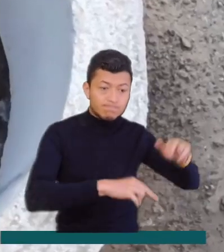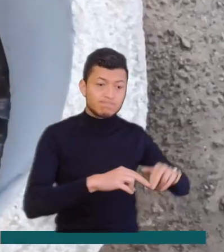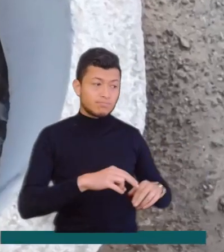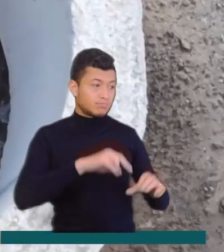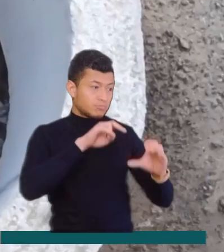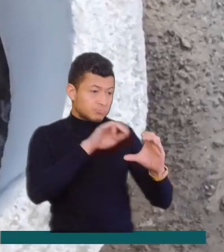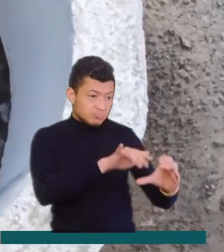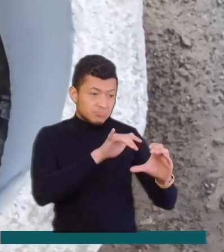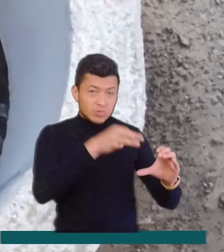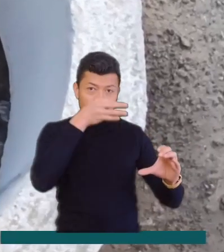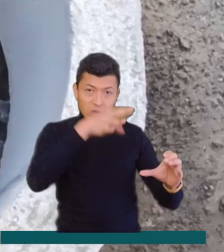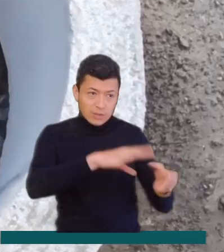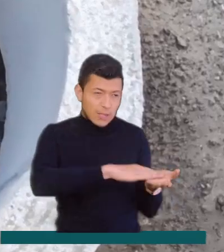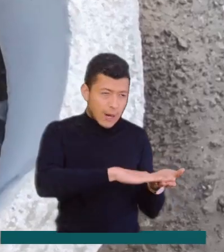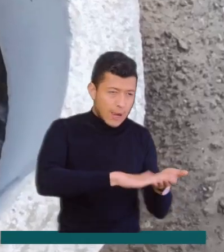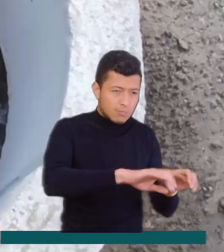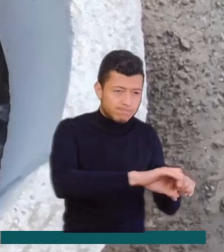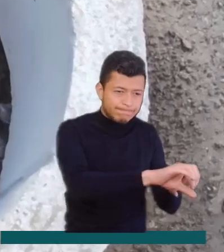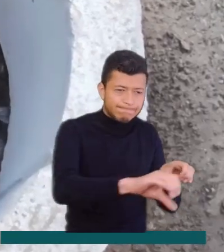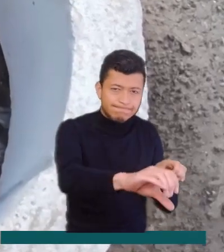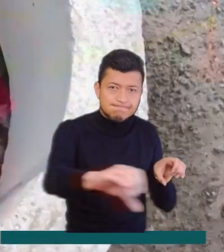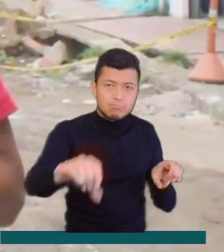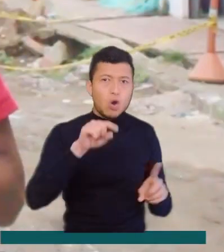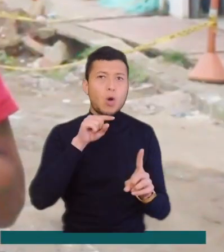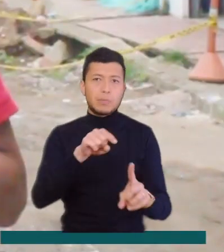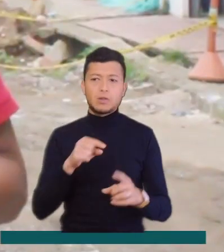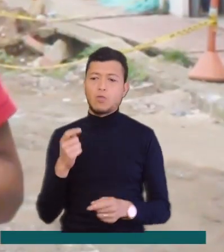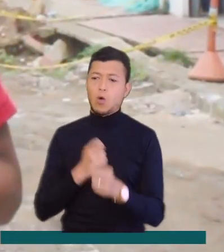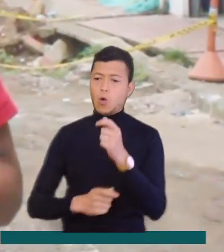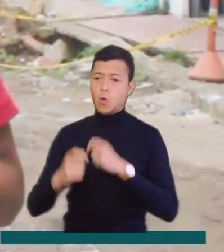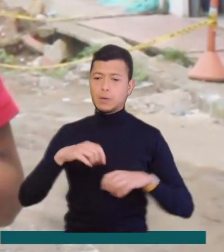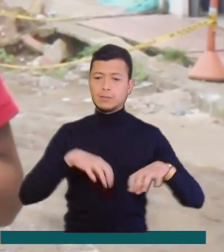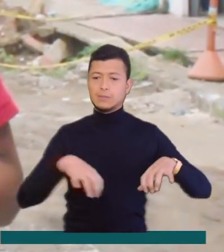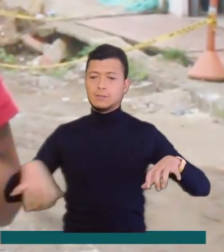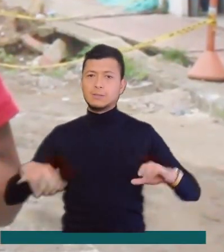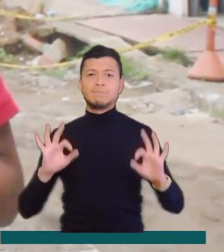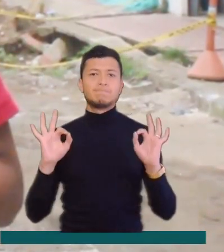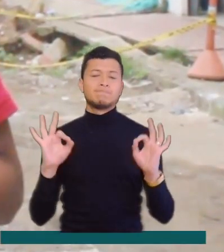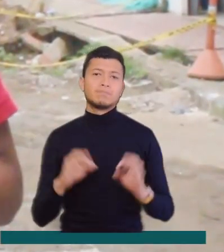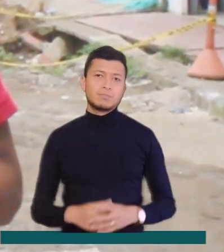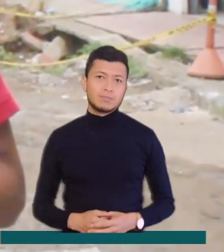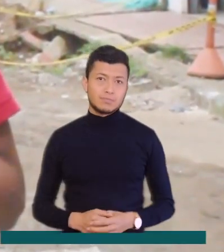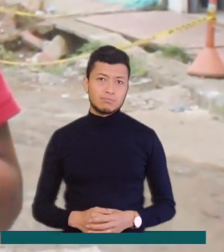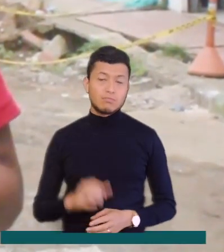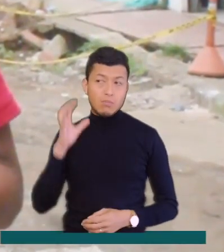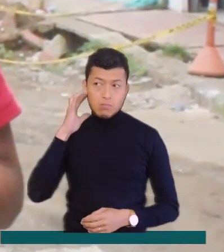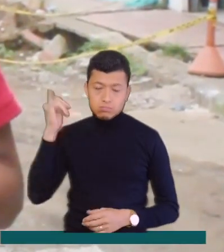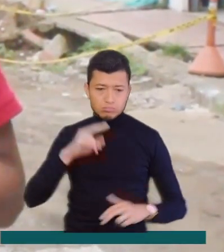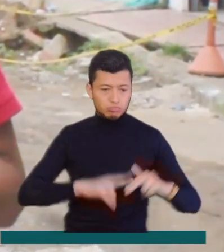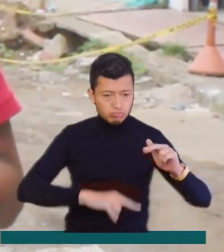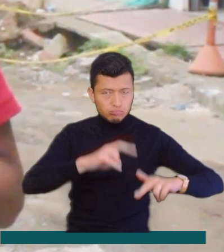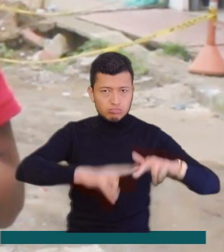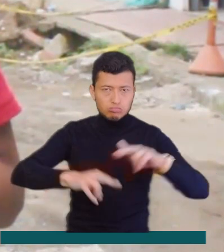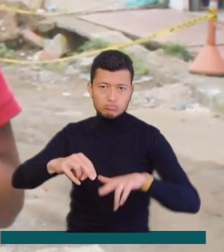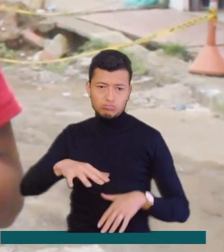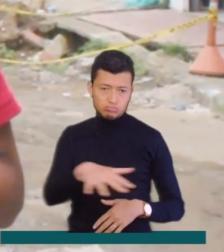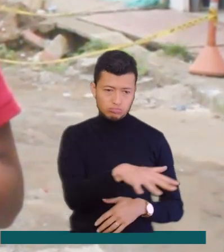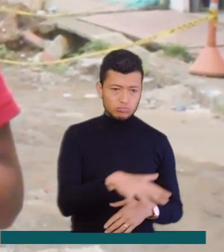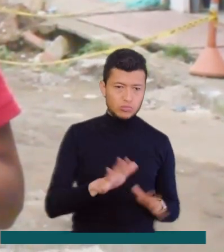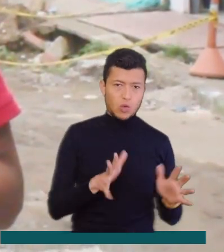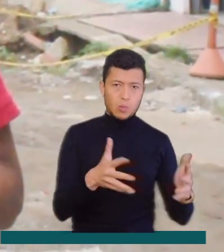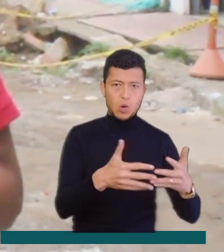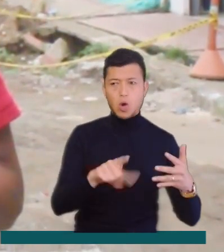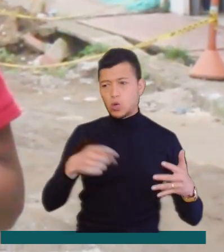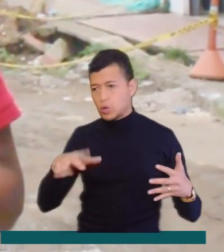alcantarillado para volver a reactivar su comercio. Las obras del Plan Maestro de Alcantarillado continuarán en otros sectores de la ciudad